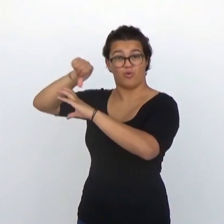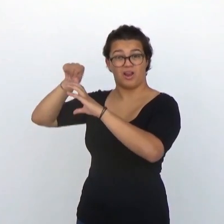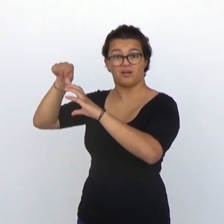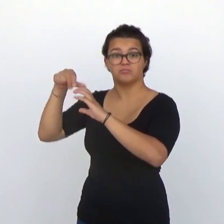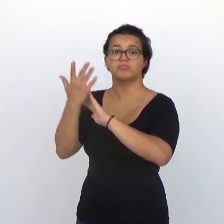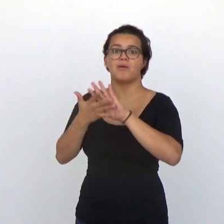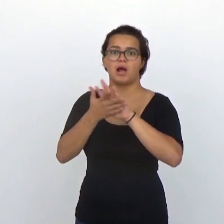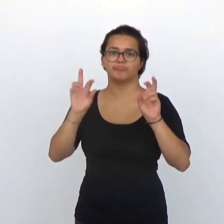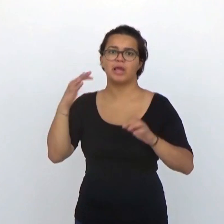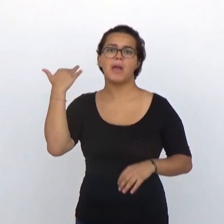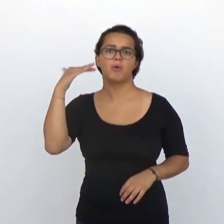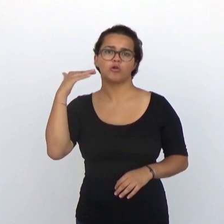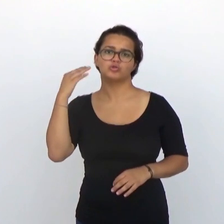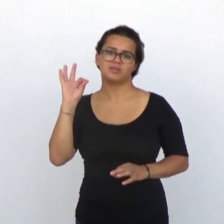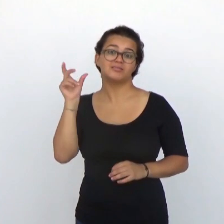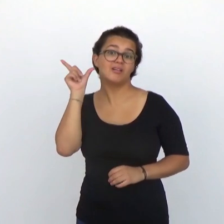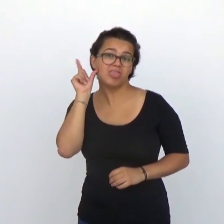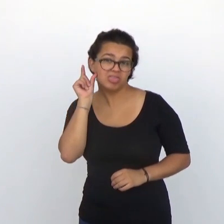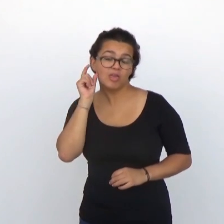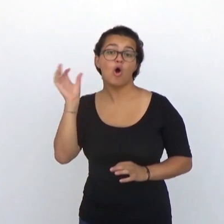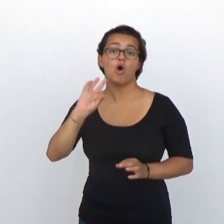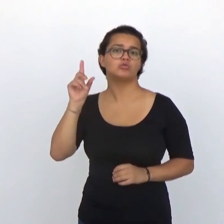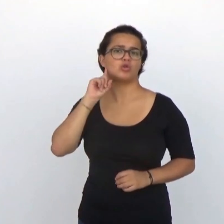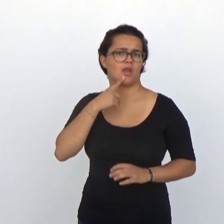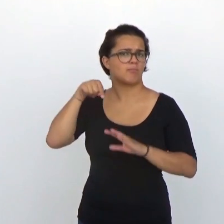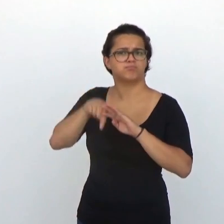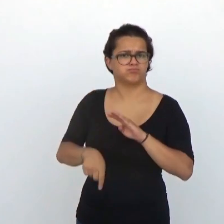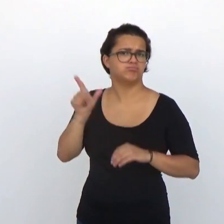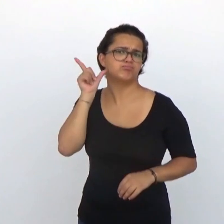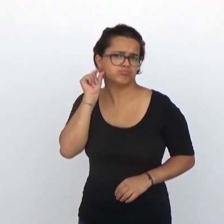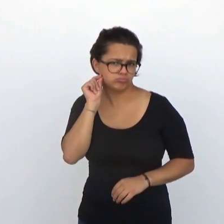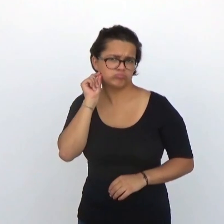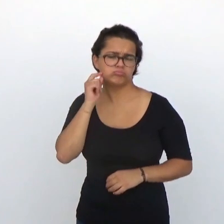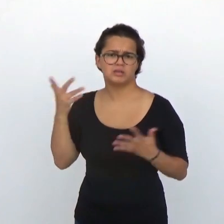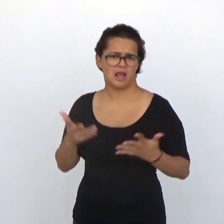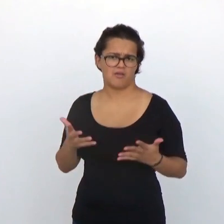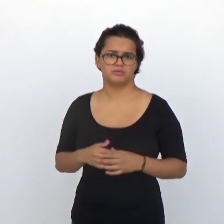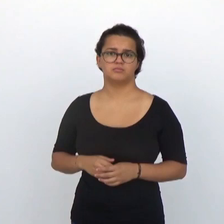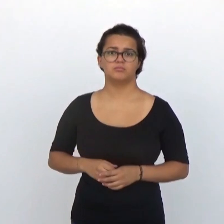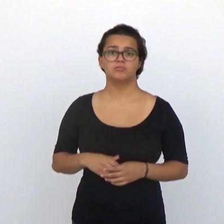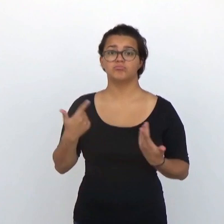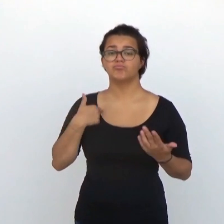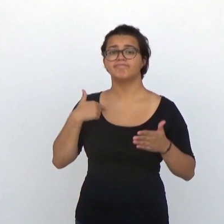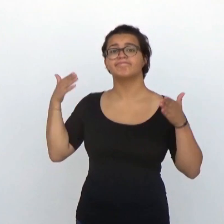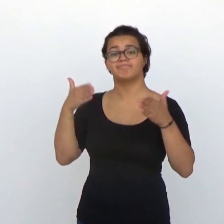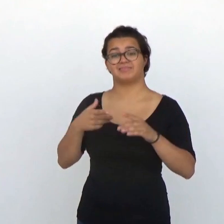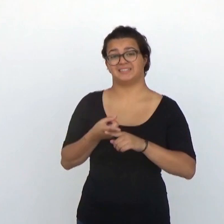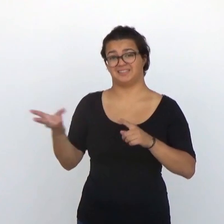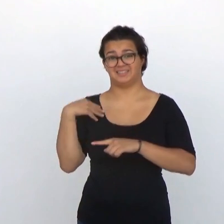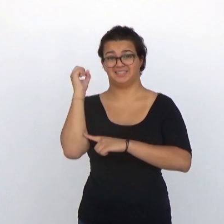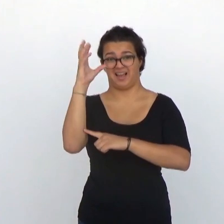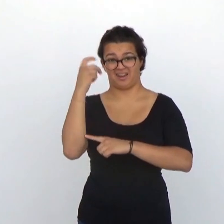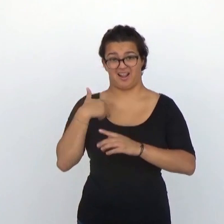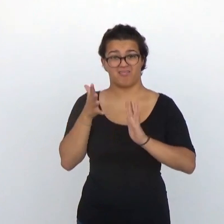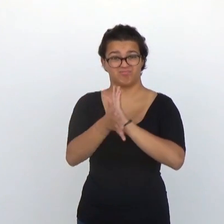hablamos de hipoacusias neurosensoriales en los casos leves o de sorderas neurosensoriales en los más graves. Yo voy a dedicar el resto